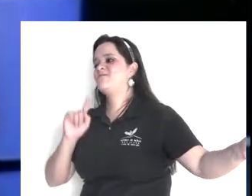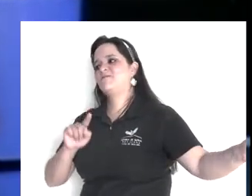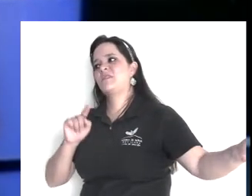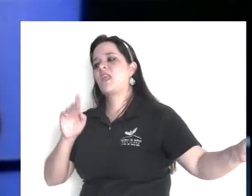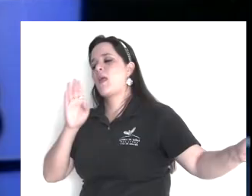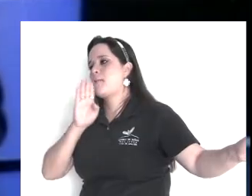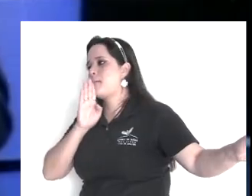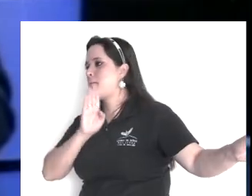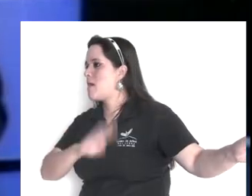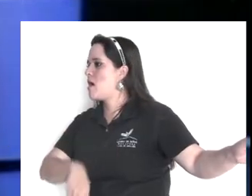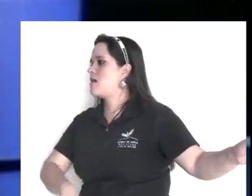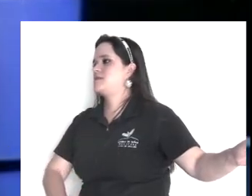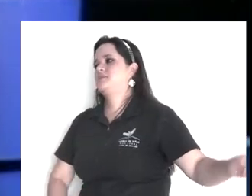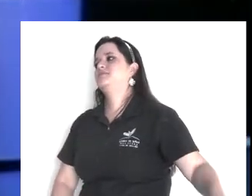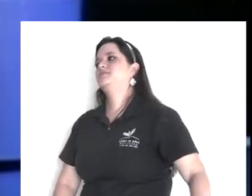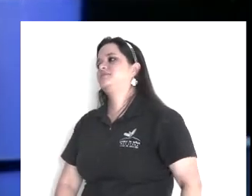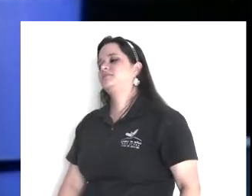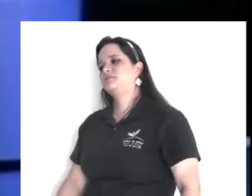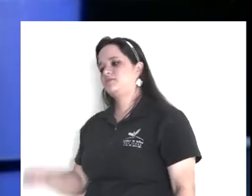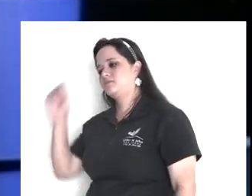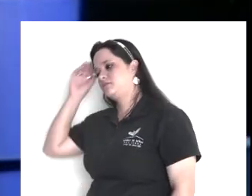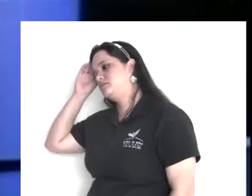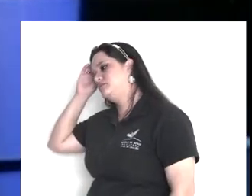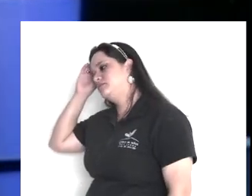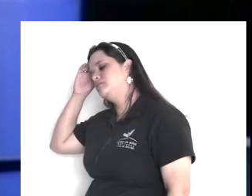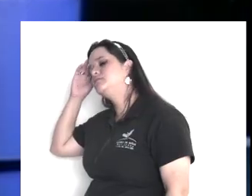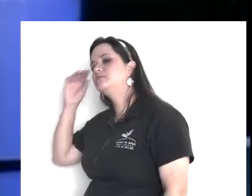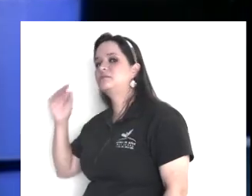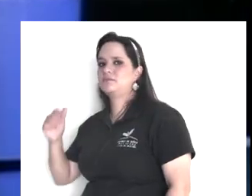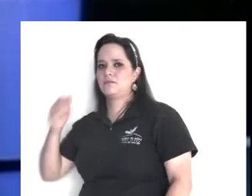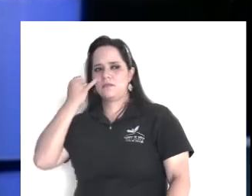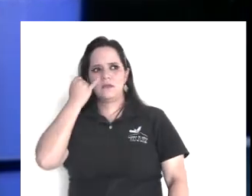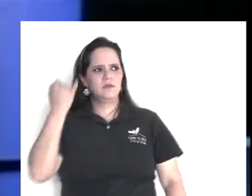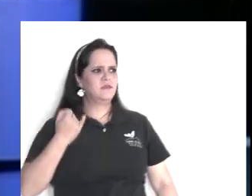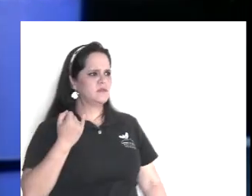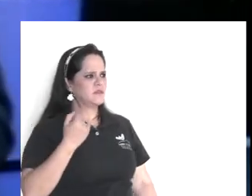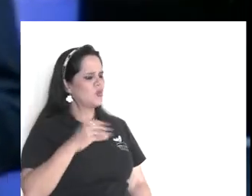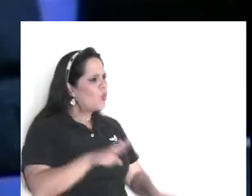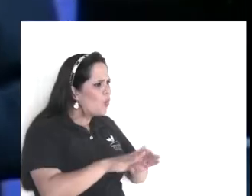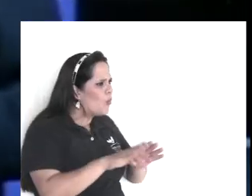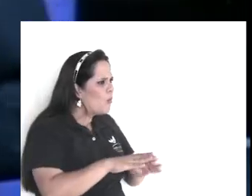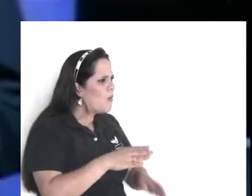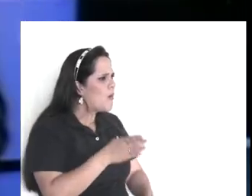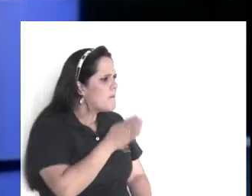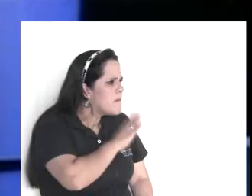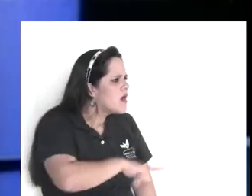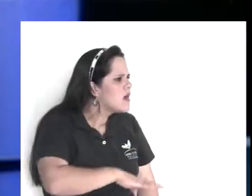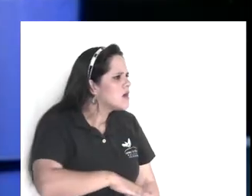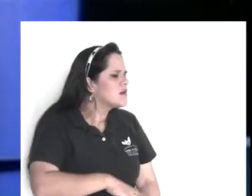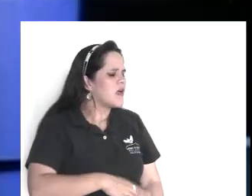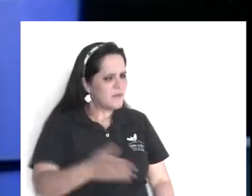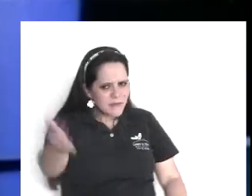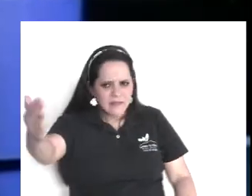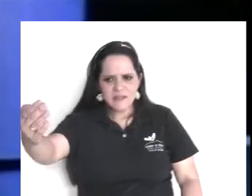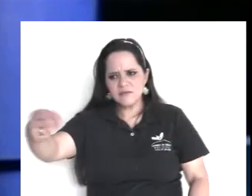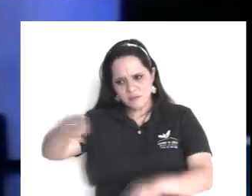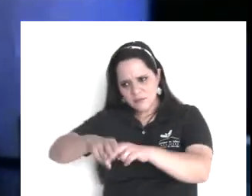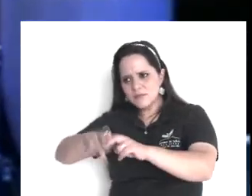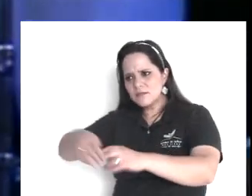dice, pero usted está siendo, muy afectado, entonces, pues quien quiere ser afectado, no se interesa nadie, a ver, pásate, a ver, dime, es que